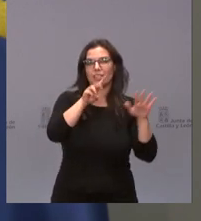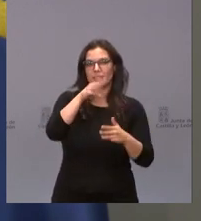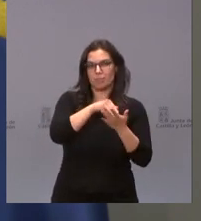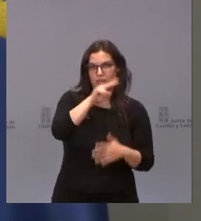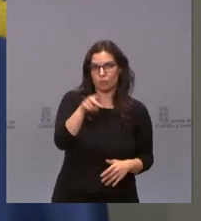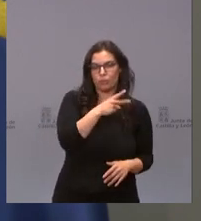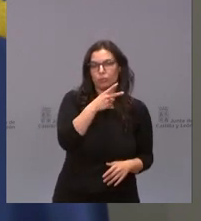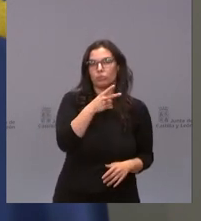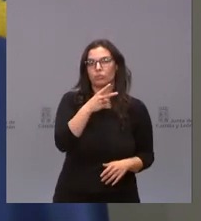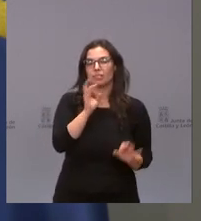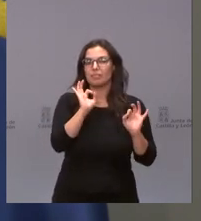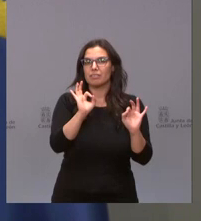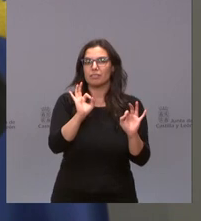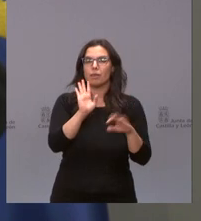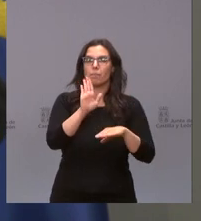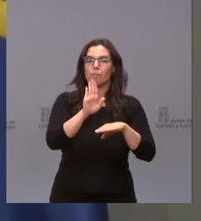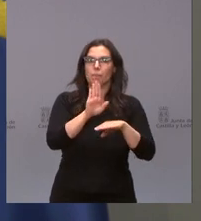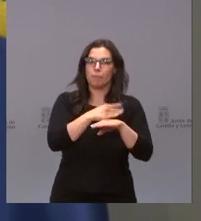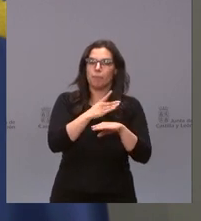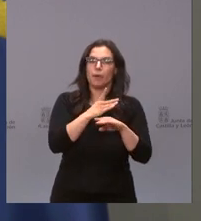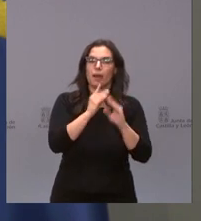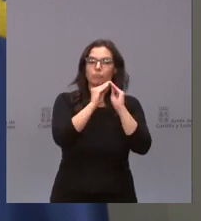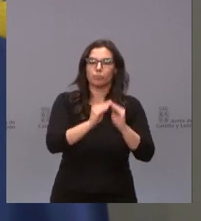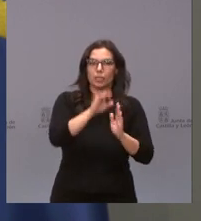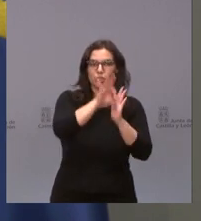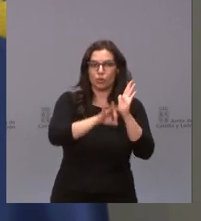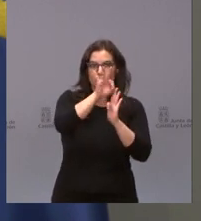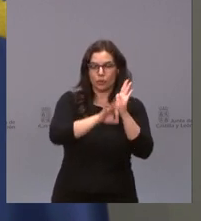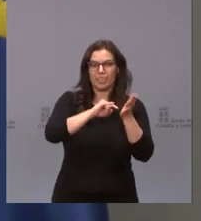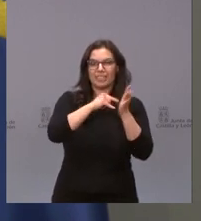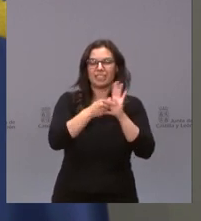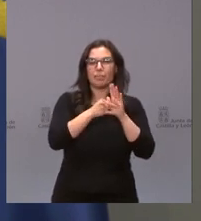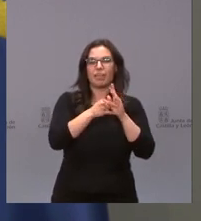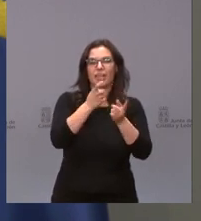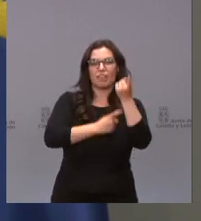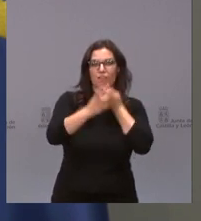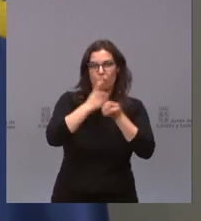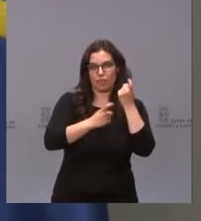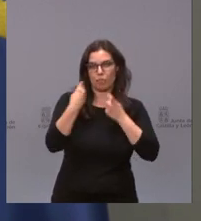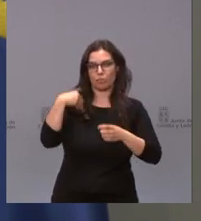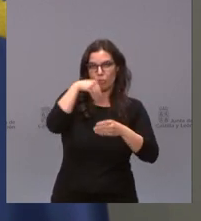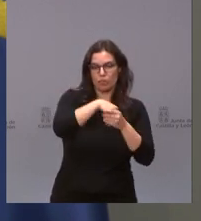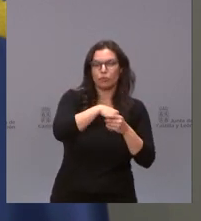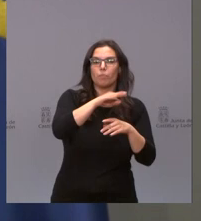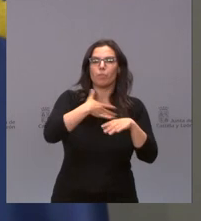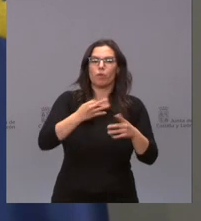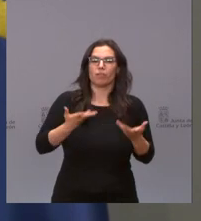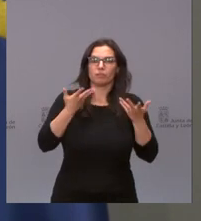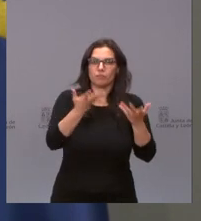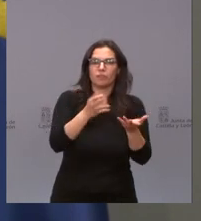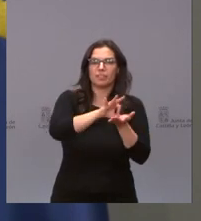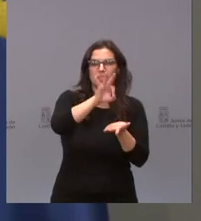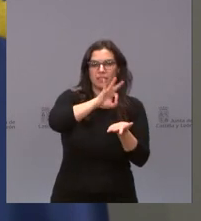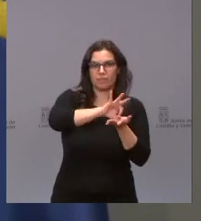destinados para el desarrollo de software de los sistemas de información disponibles a nivel corporativo para poder prestar los